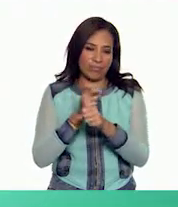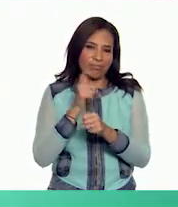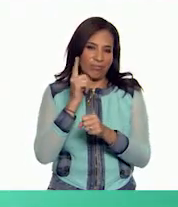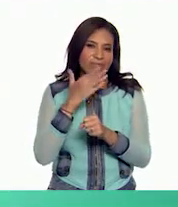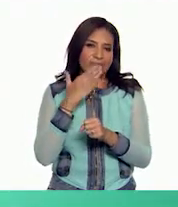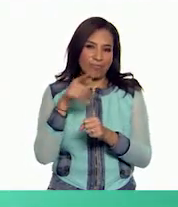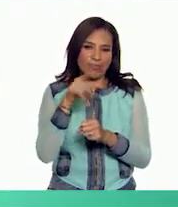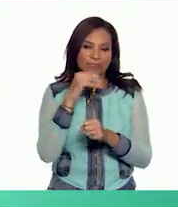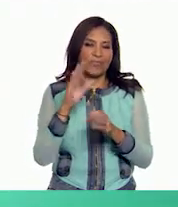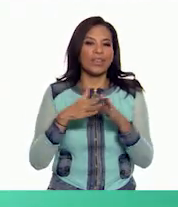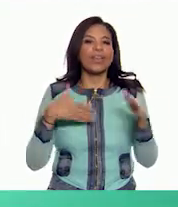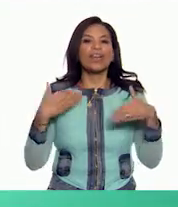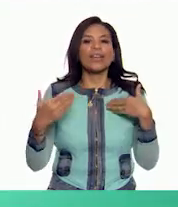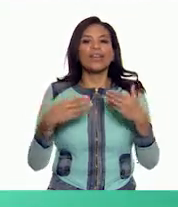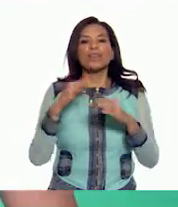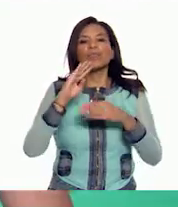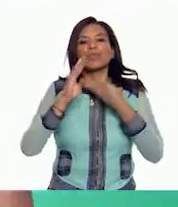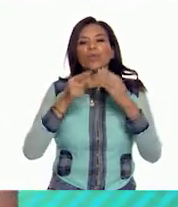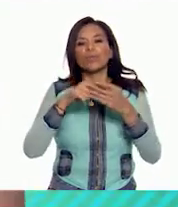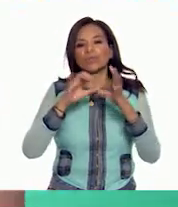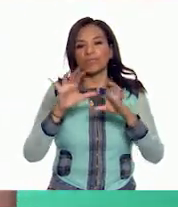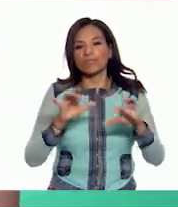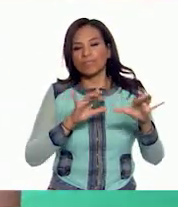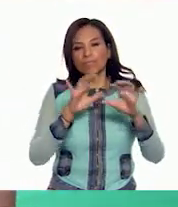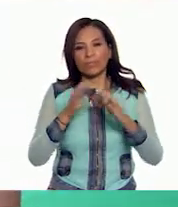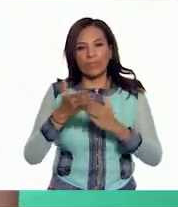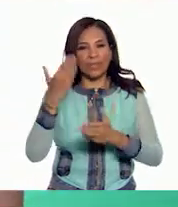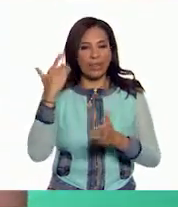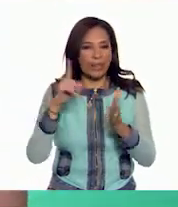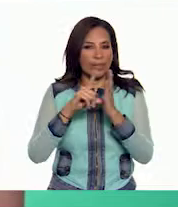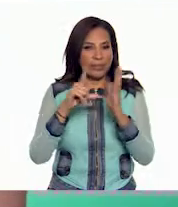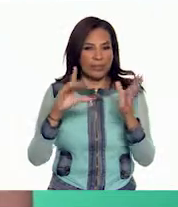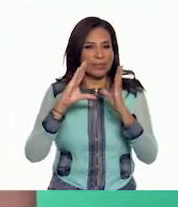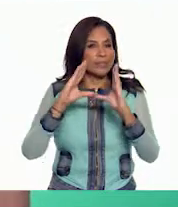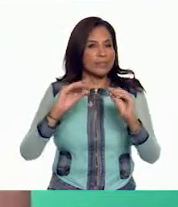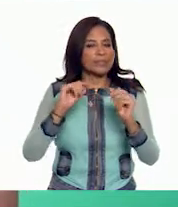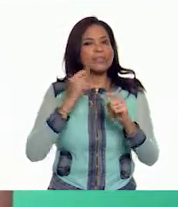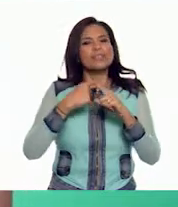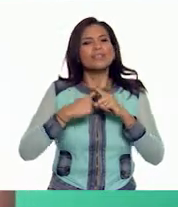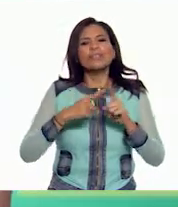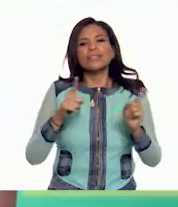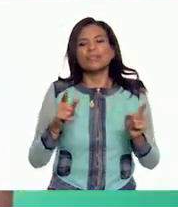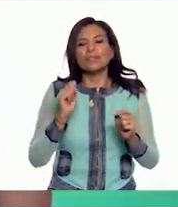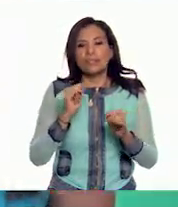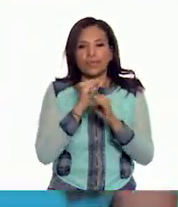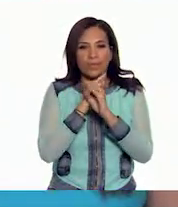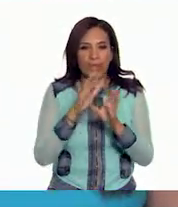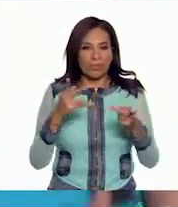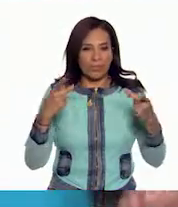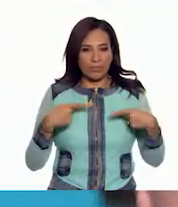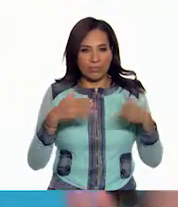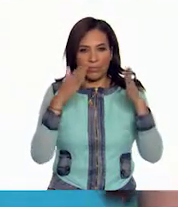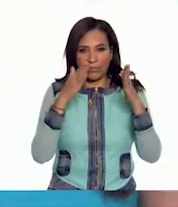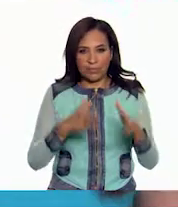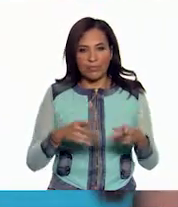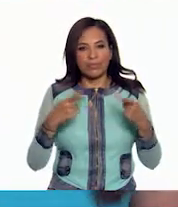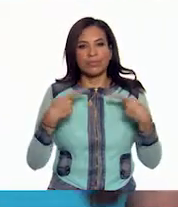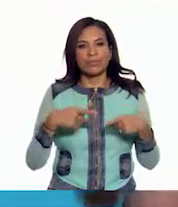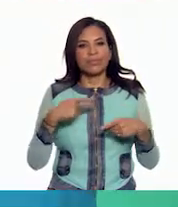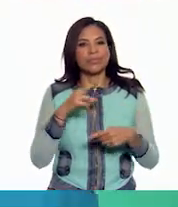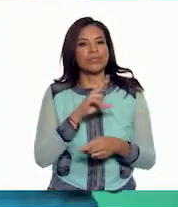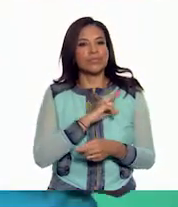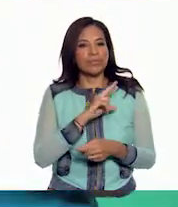aventura más del mundo de la programación. En la lección anterior, descubrieron la diferencia entre la información personal y la información